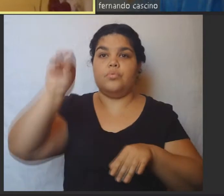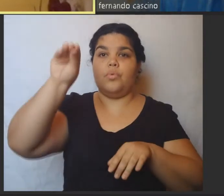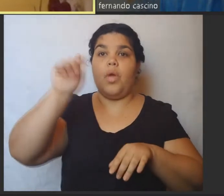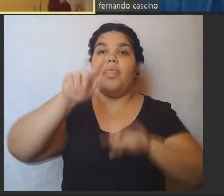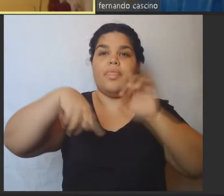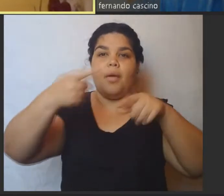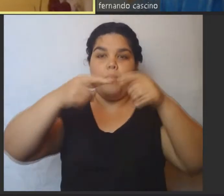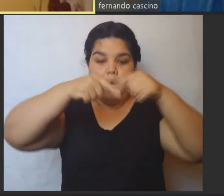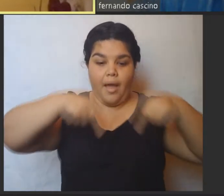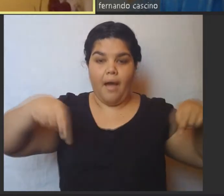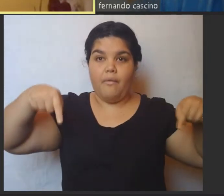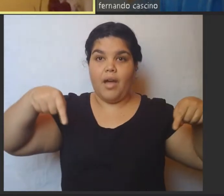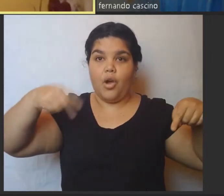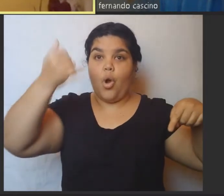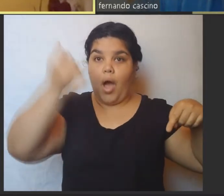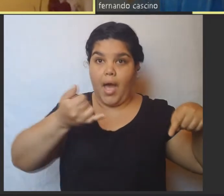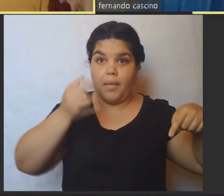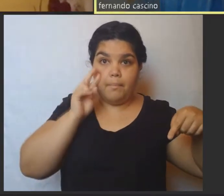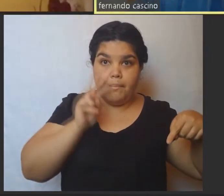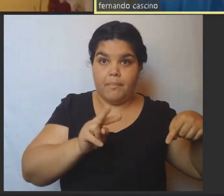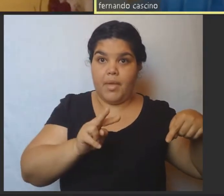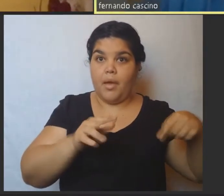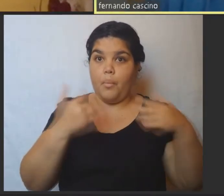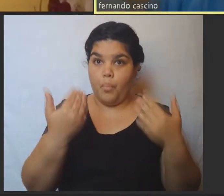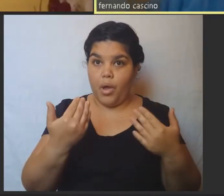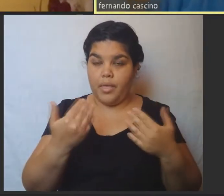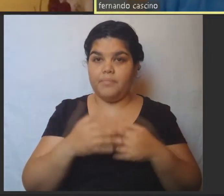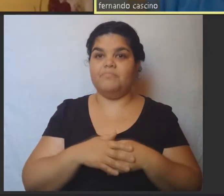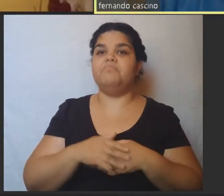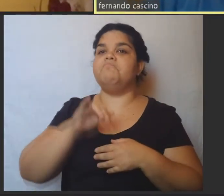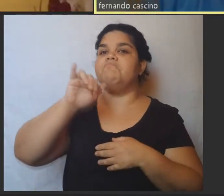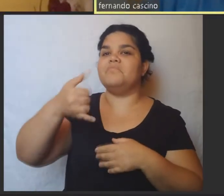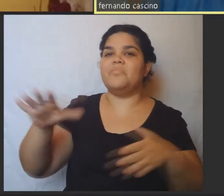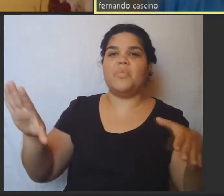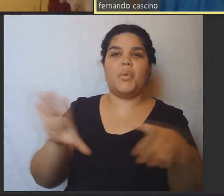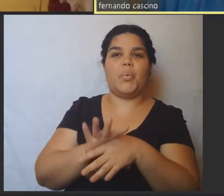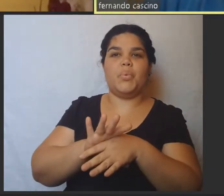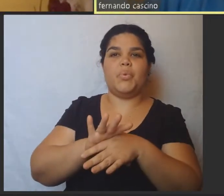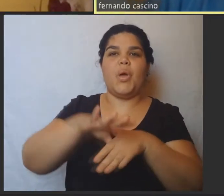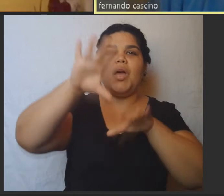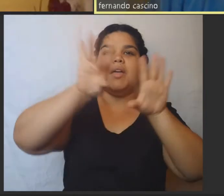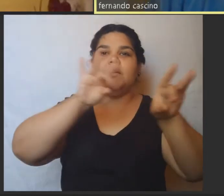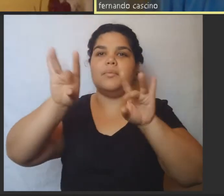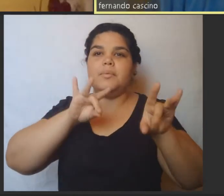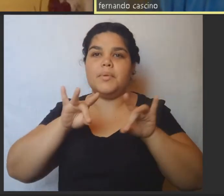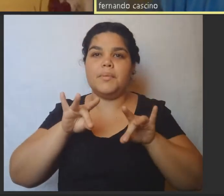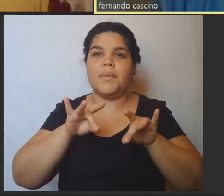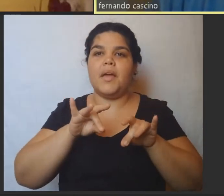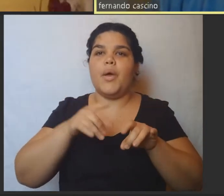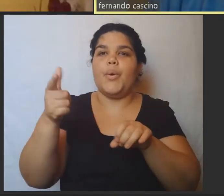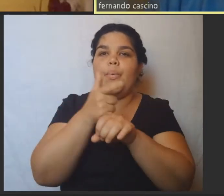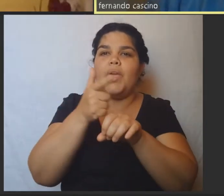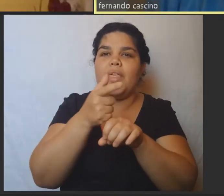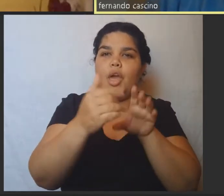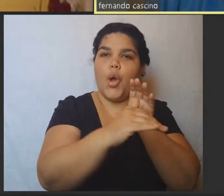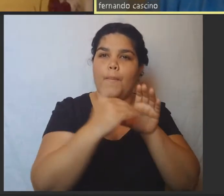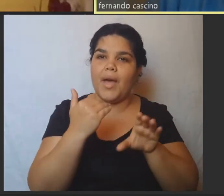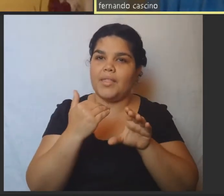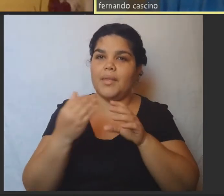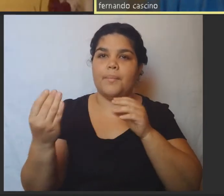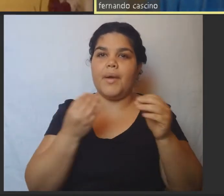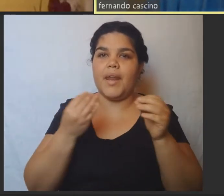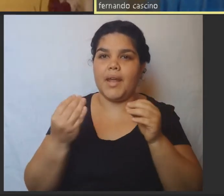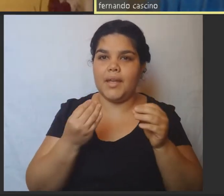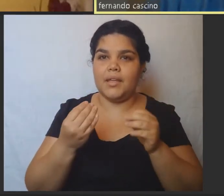para que se entienda bien a dónde enviarnos Exactamente te convocamos para que nos mandes tu video de esta segunda y podamos subir